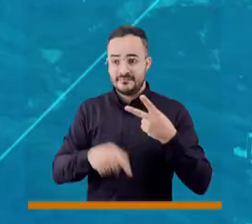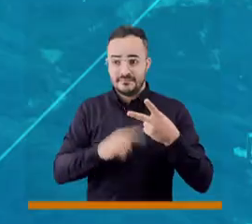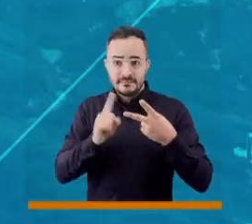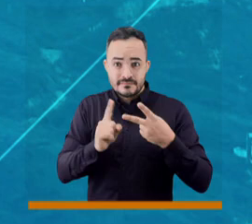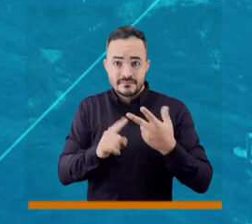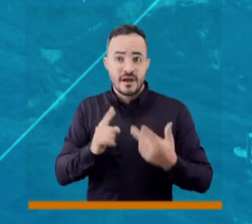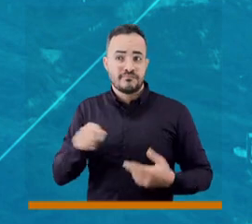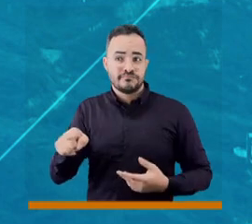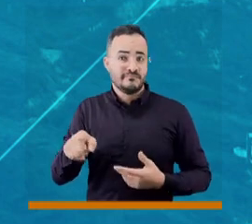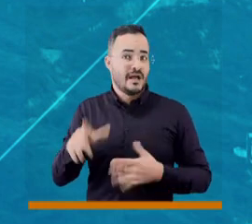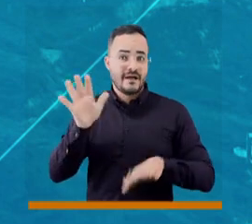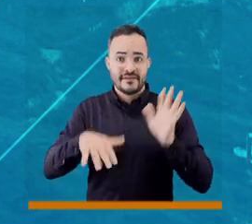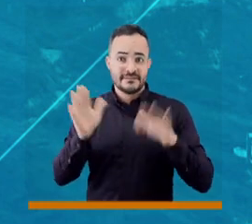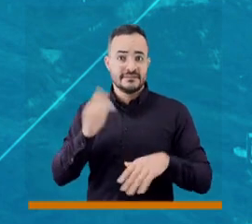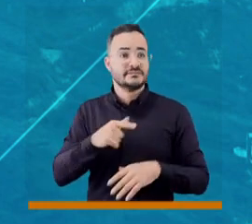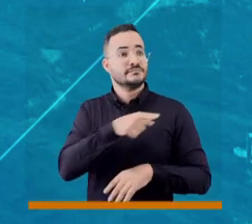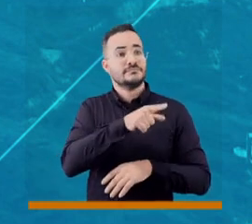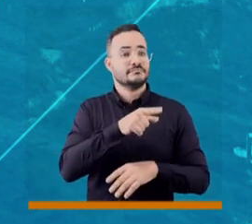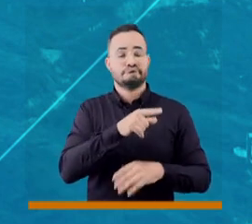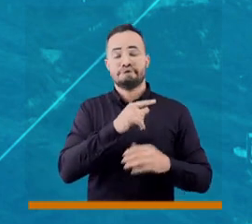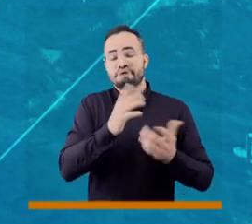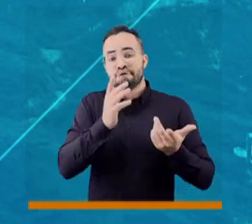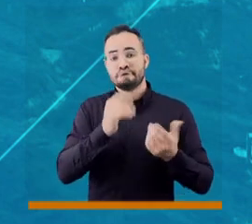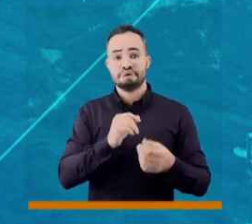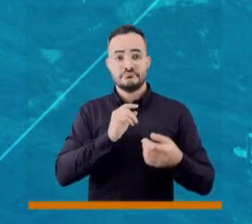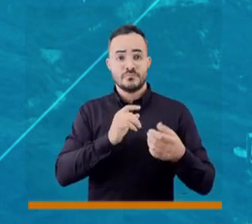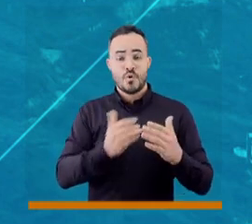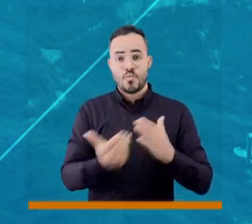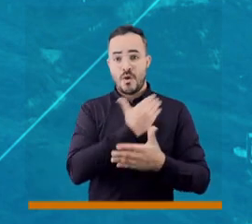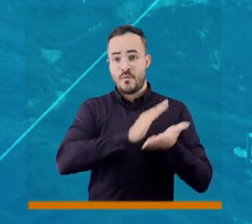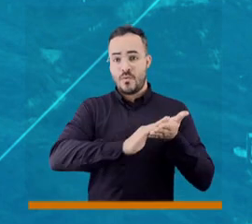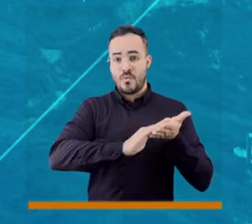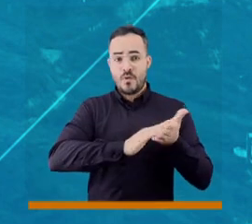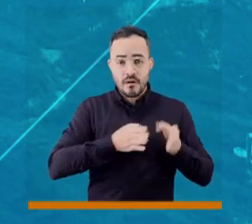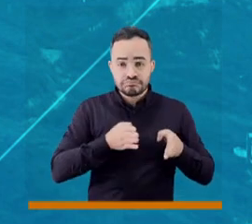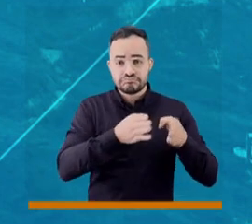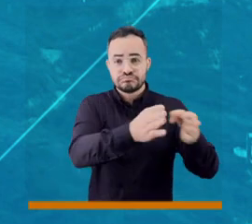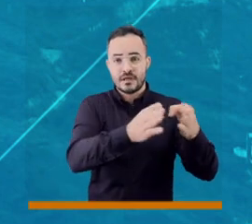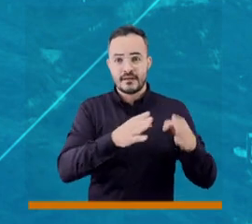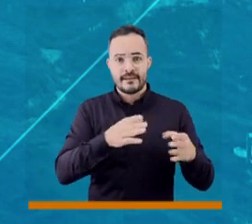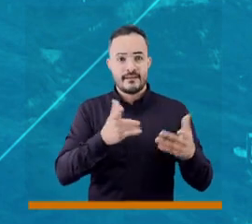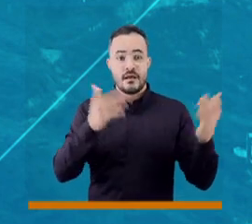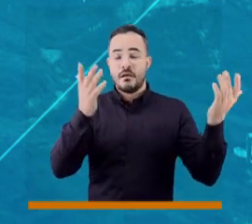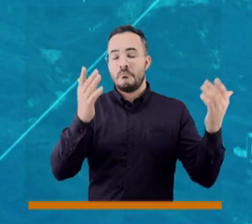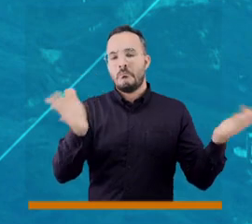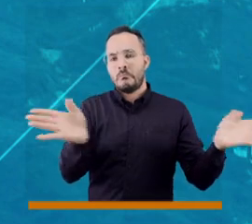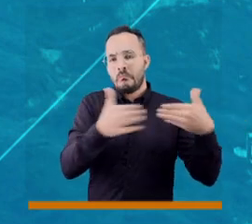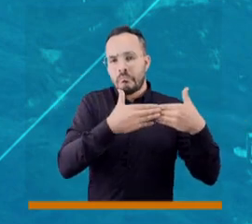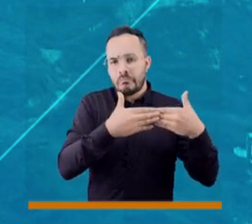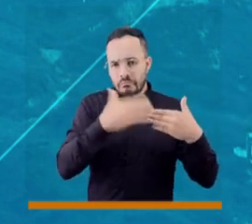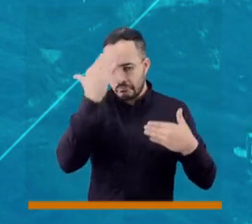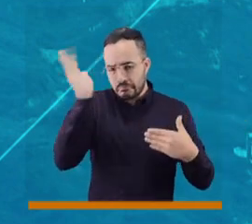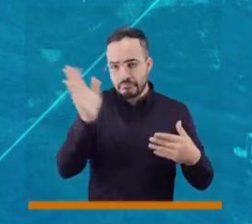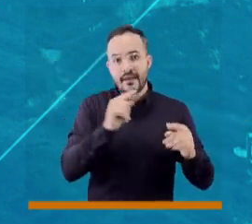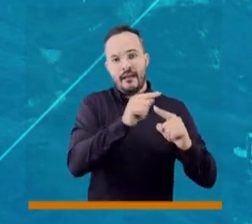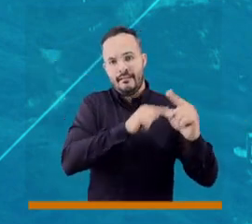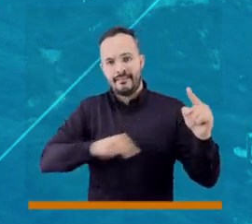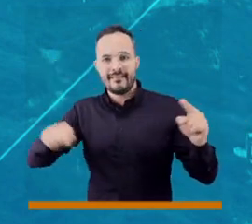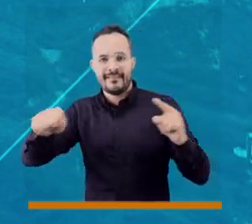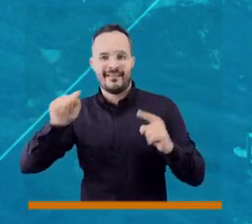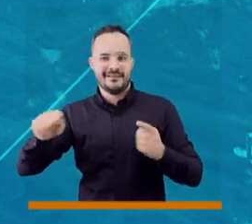alterna. Cuando tenemos cierres de la vía al mar, de la nueva vía al mar, esa es la vía que